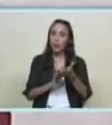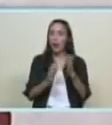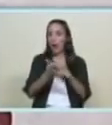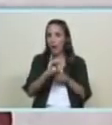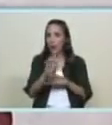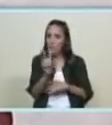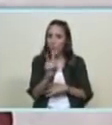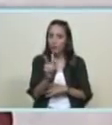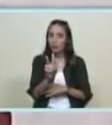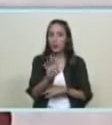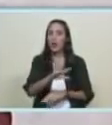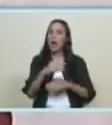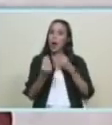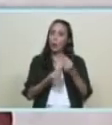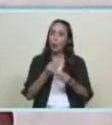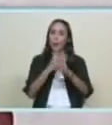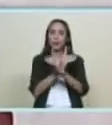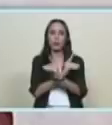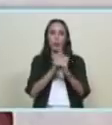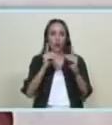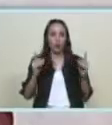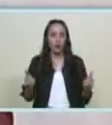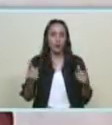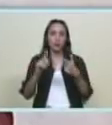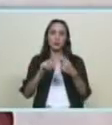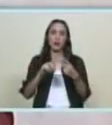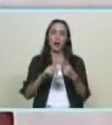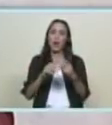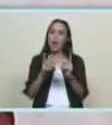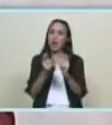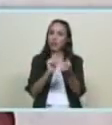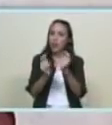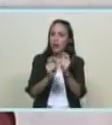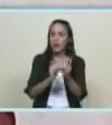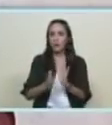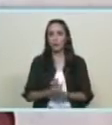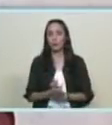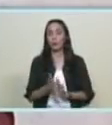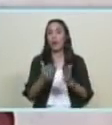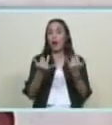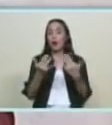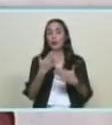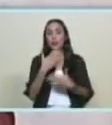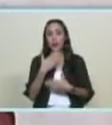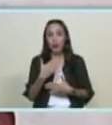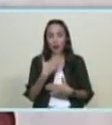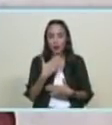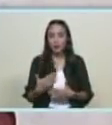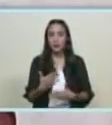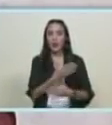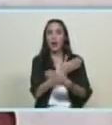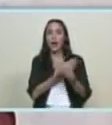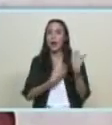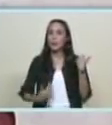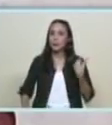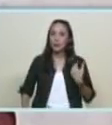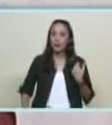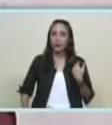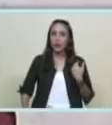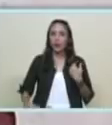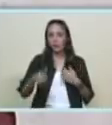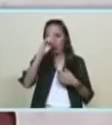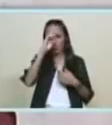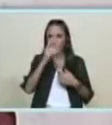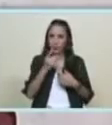yo le doy las gracias al presidente de la Dominicana Danilo Medina al expresidente del gobierno español